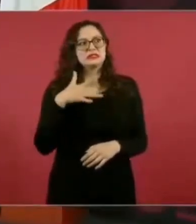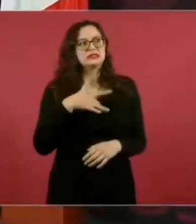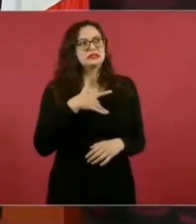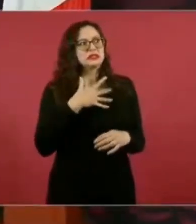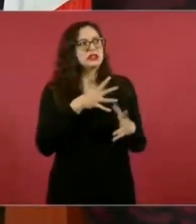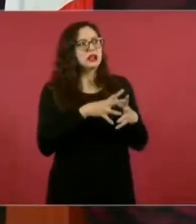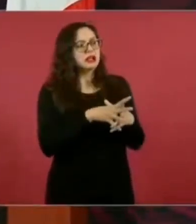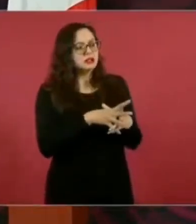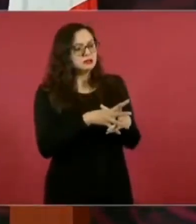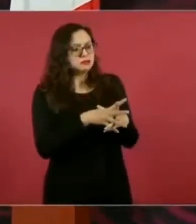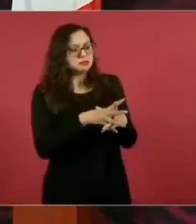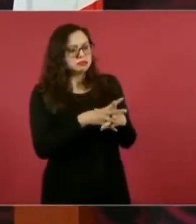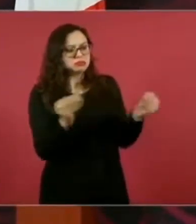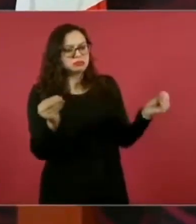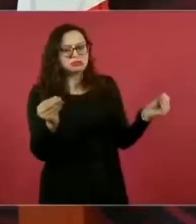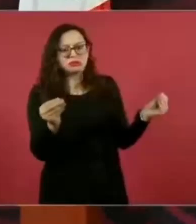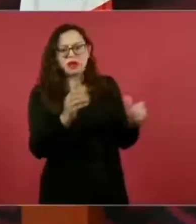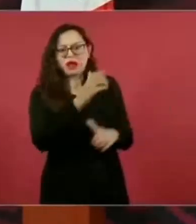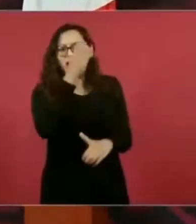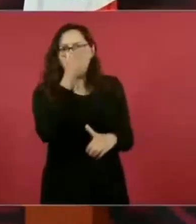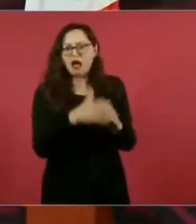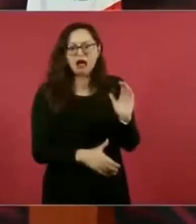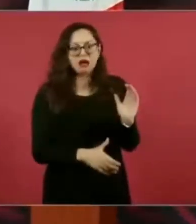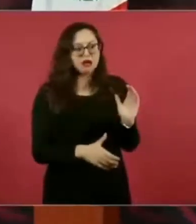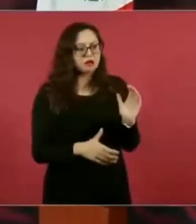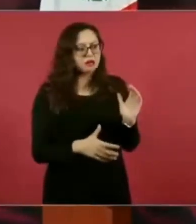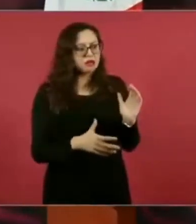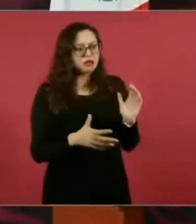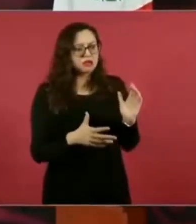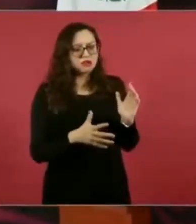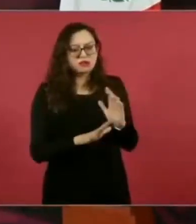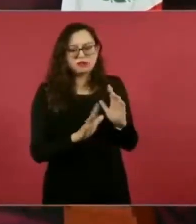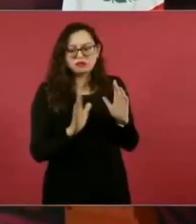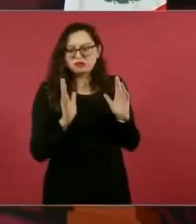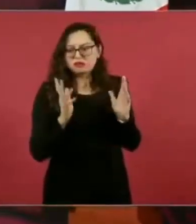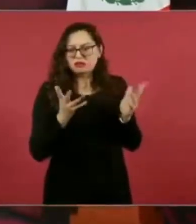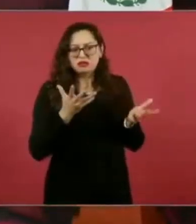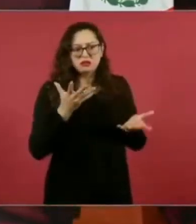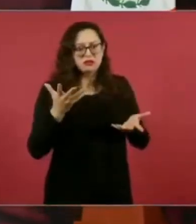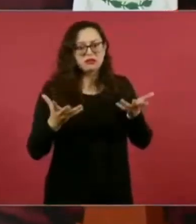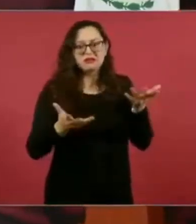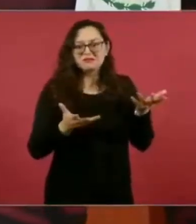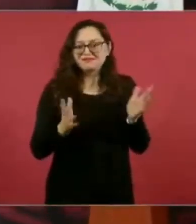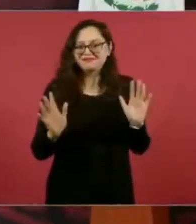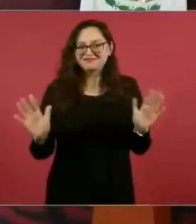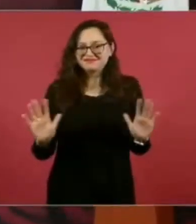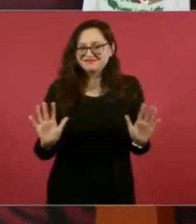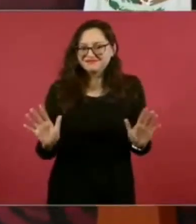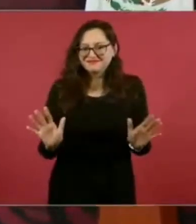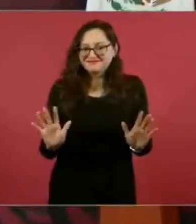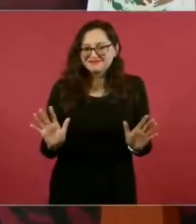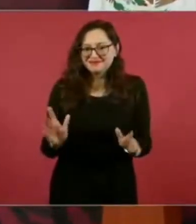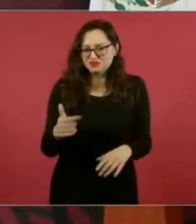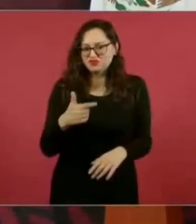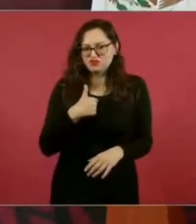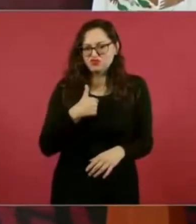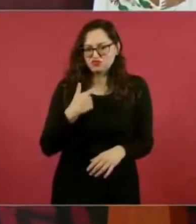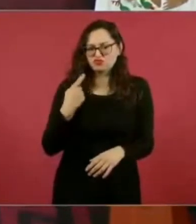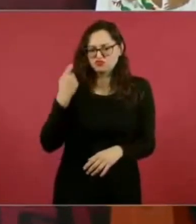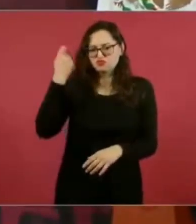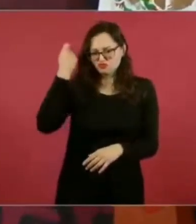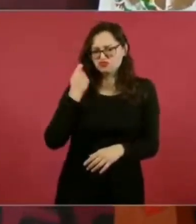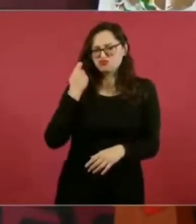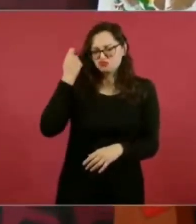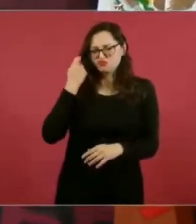o que va a haber un vacío, porque yo voy a jubilarme, me voy a